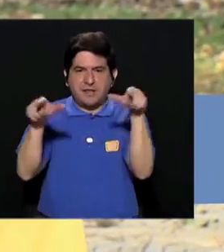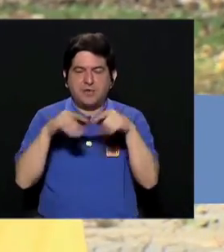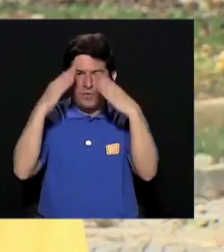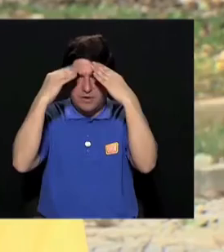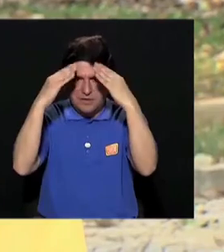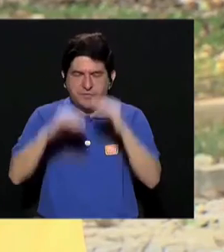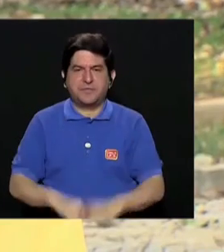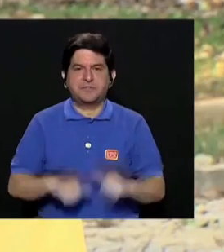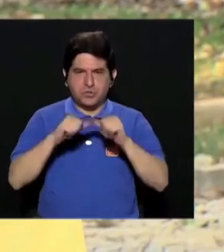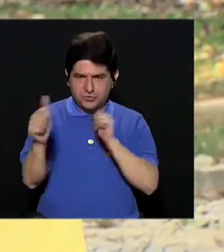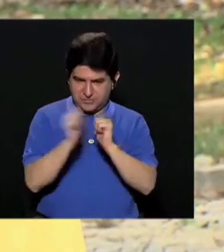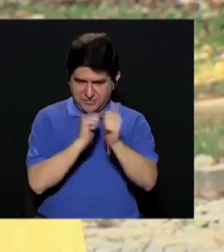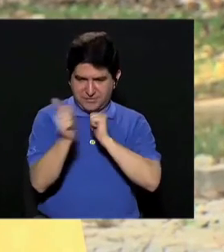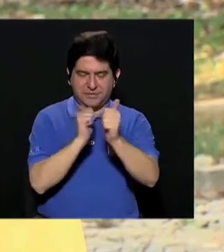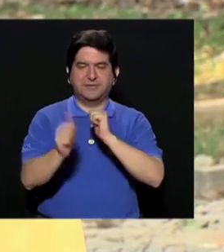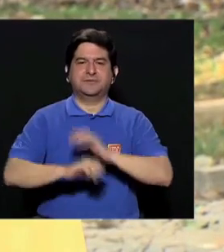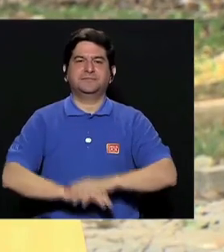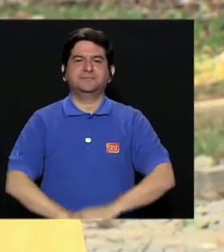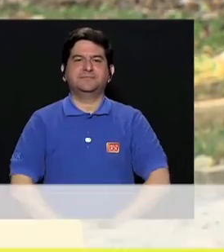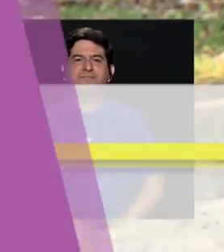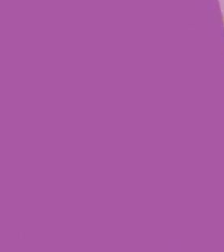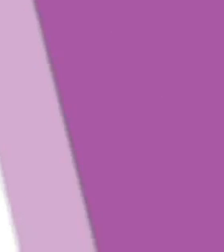para su salud. Siga haciendo deporte.